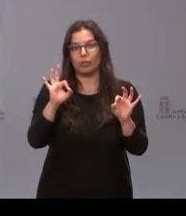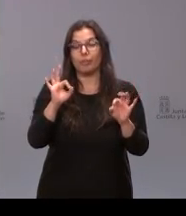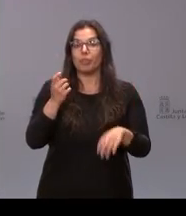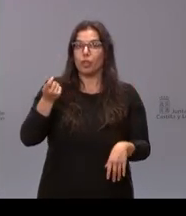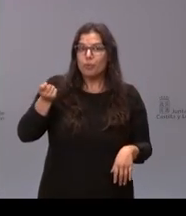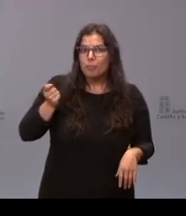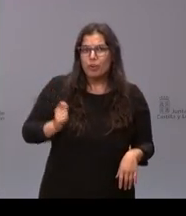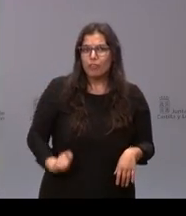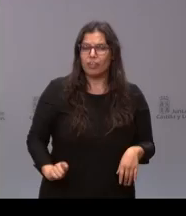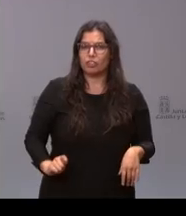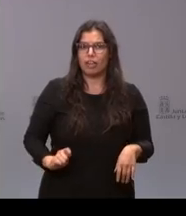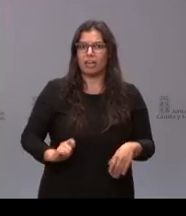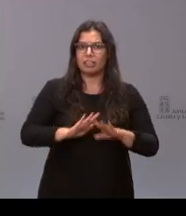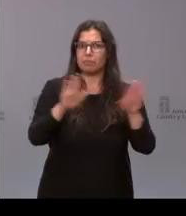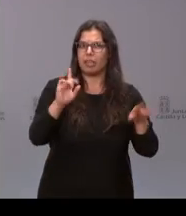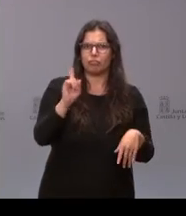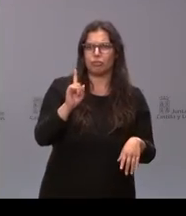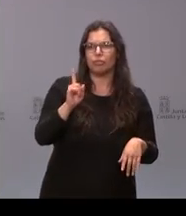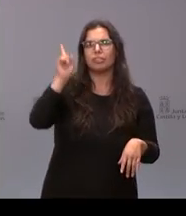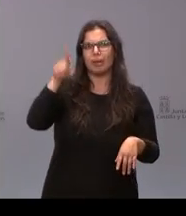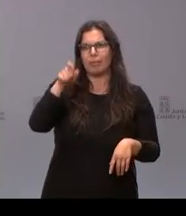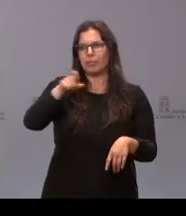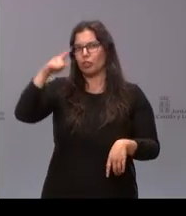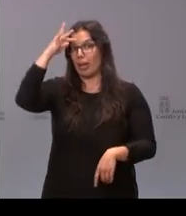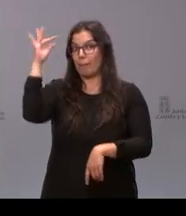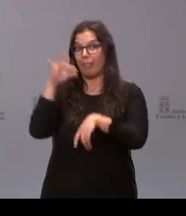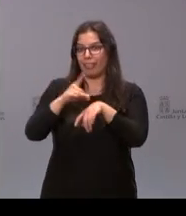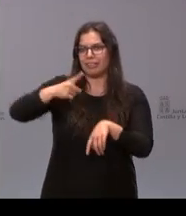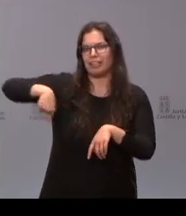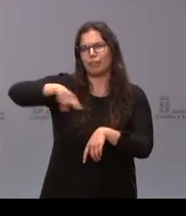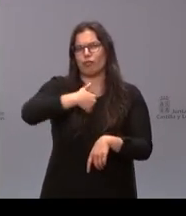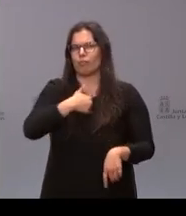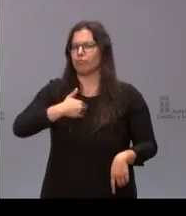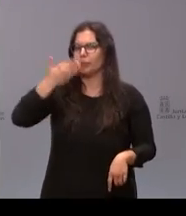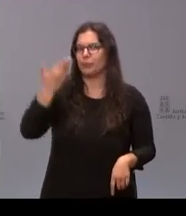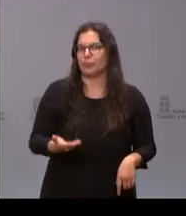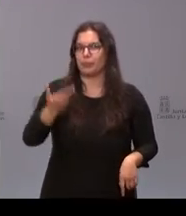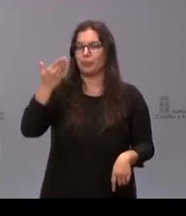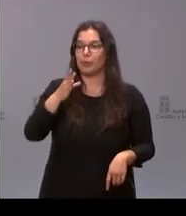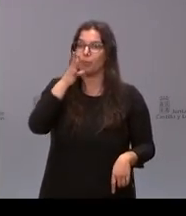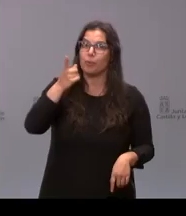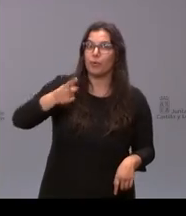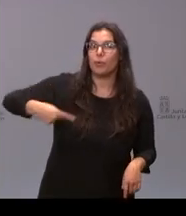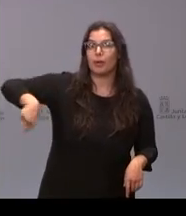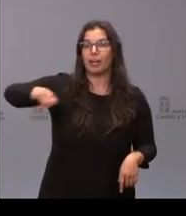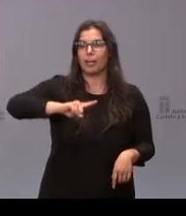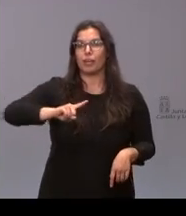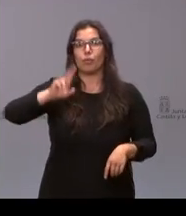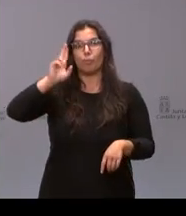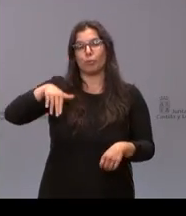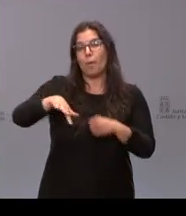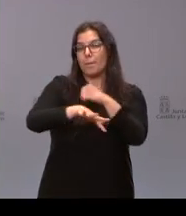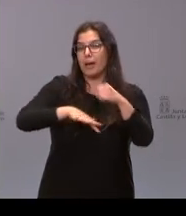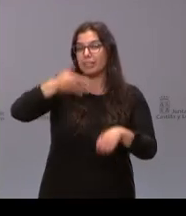profesionales sino los pacientes juegan un papel muy importante ya que son el fundamento y